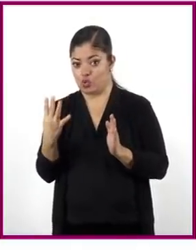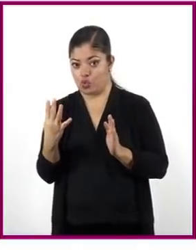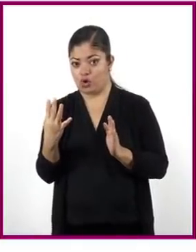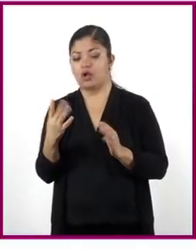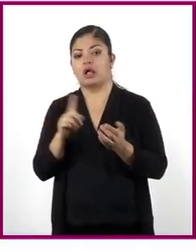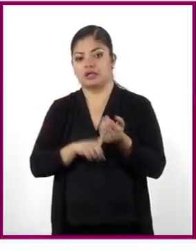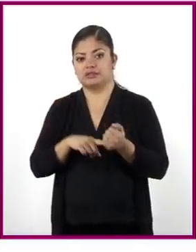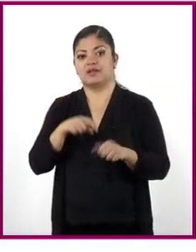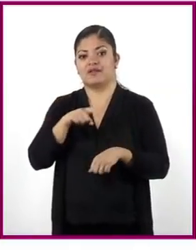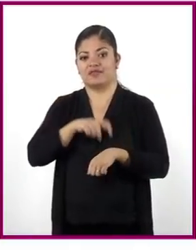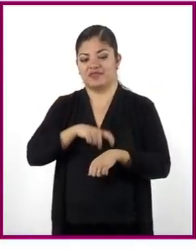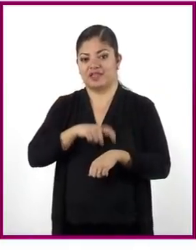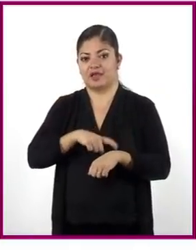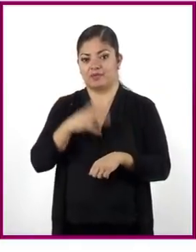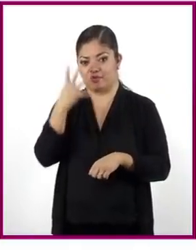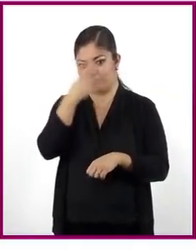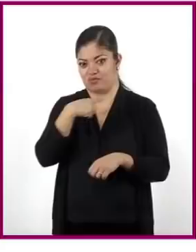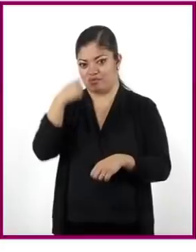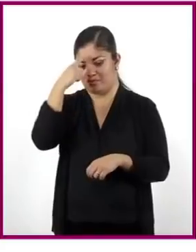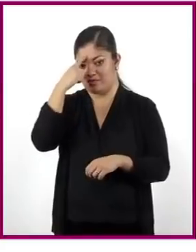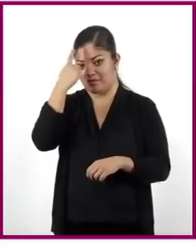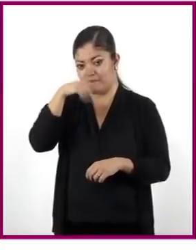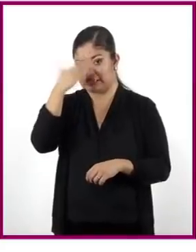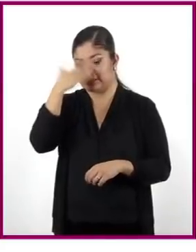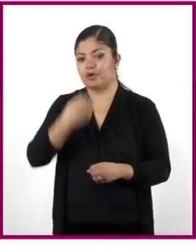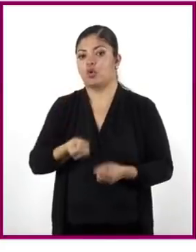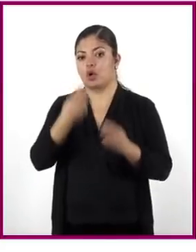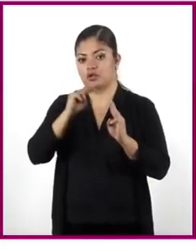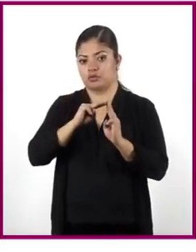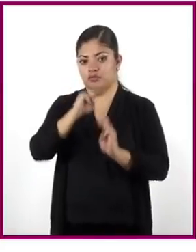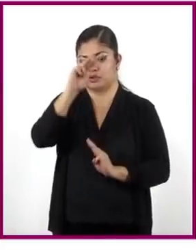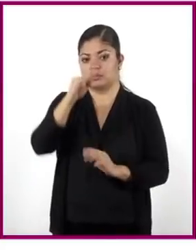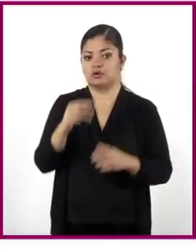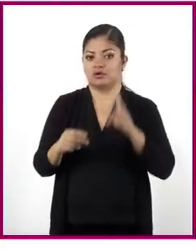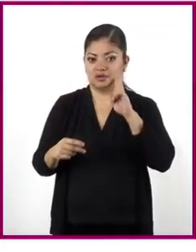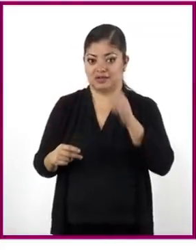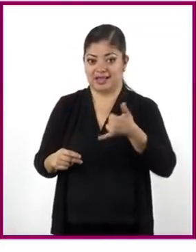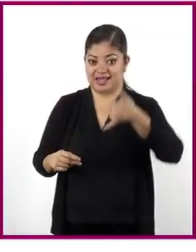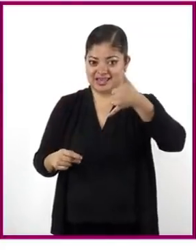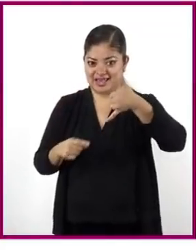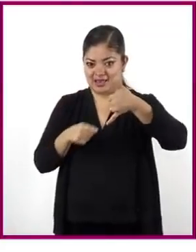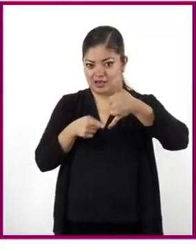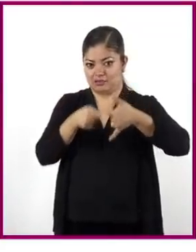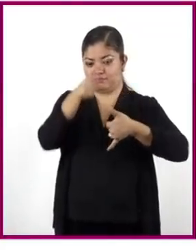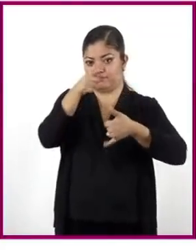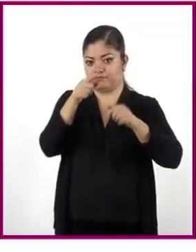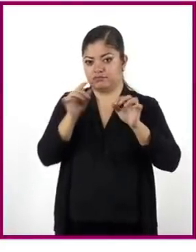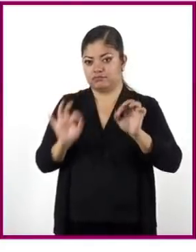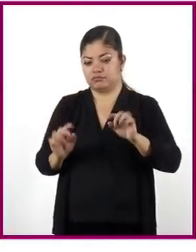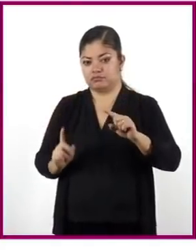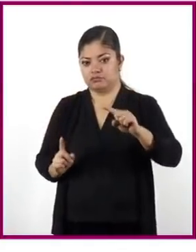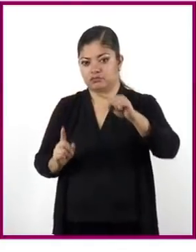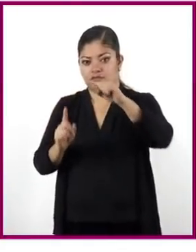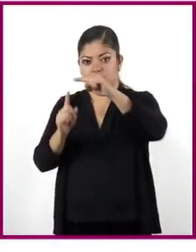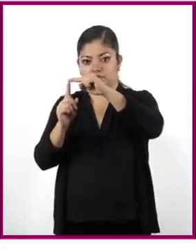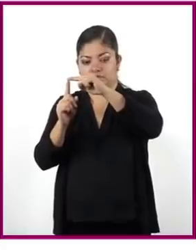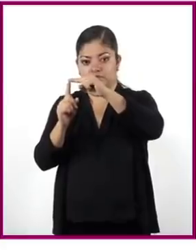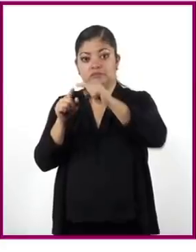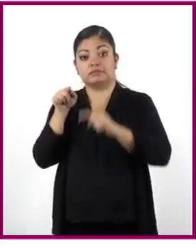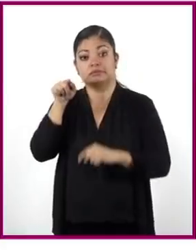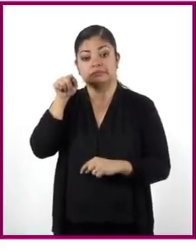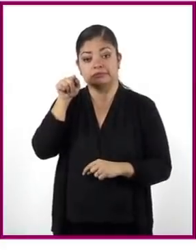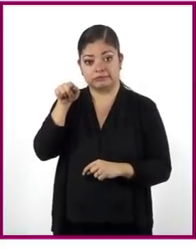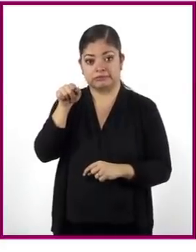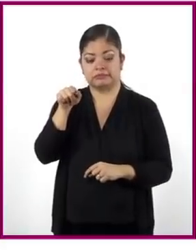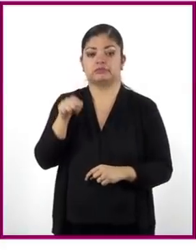tiempo que se tarda en instalar los metros de cercado. La coordenada Y, que en este caso es 60, es la cantidad de metros que se instalaron.